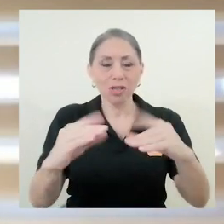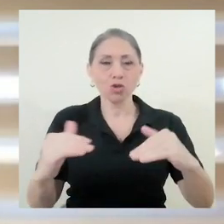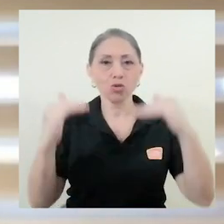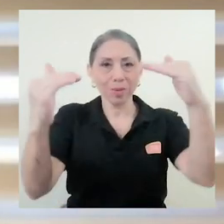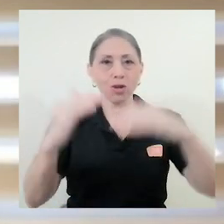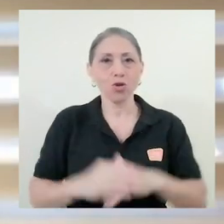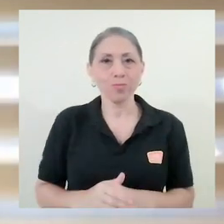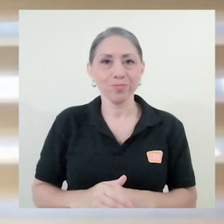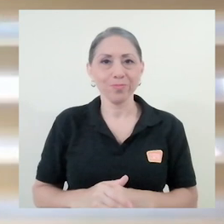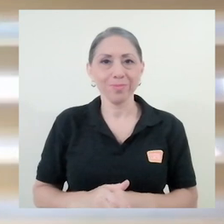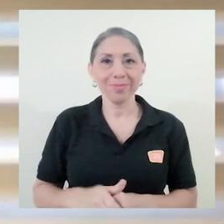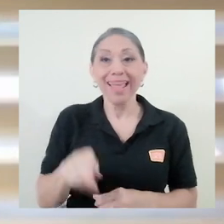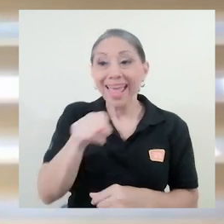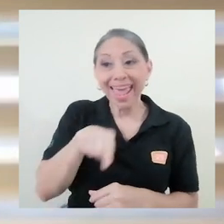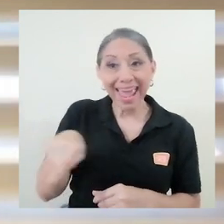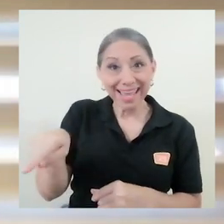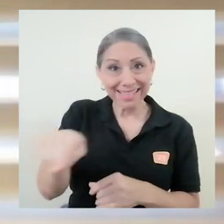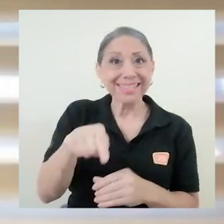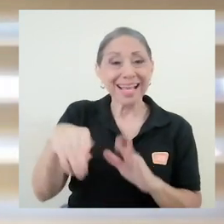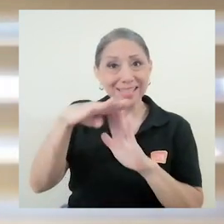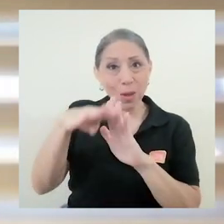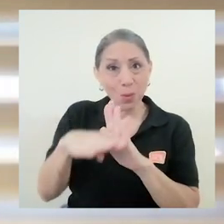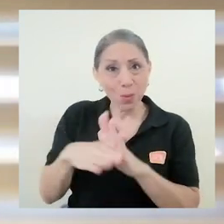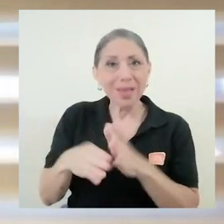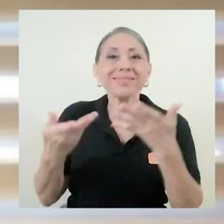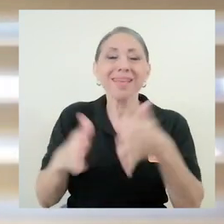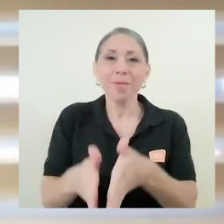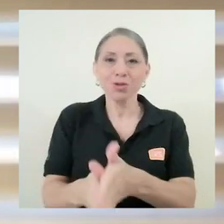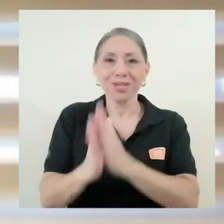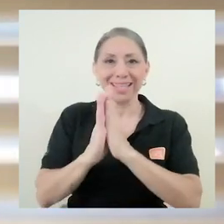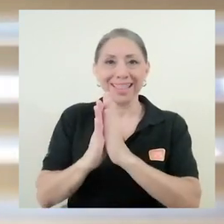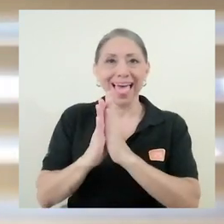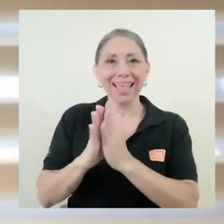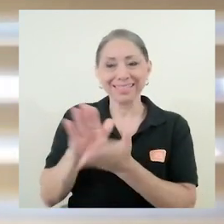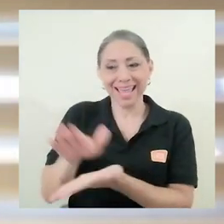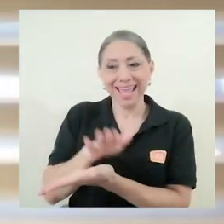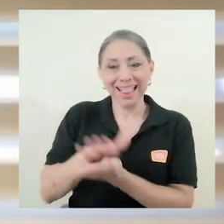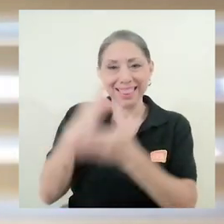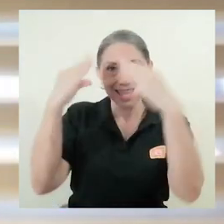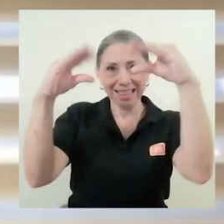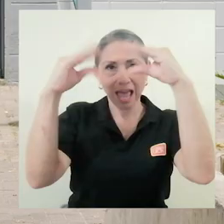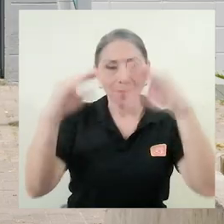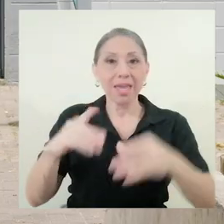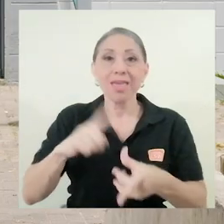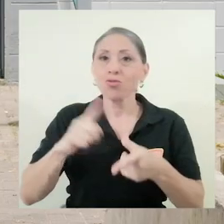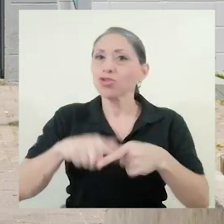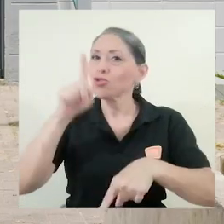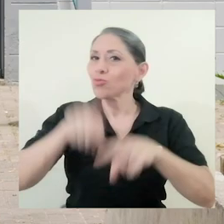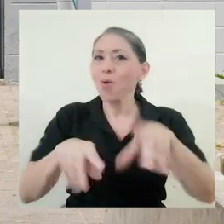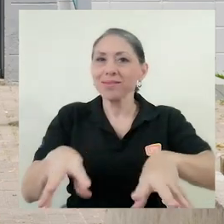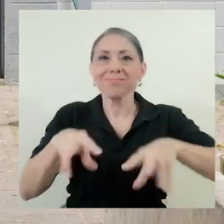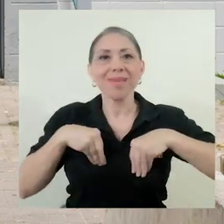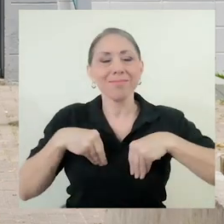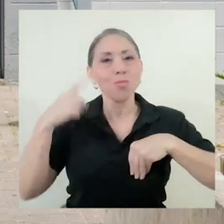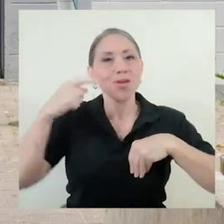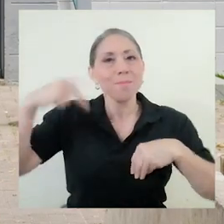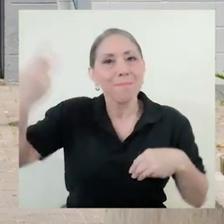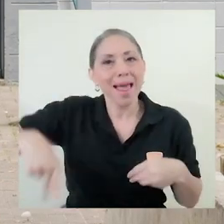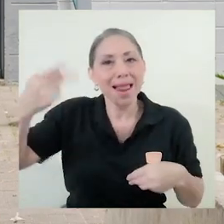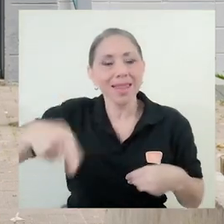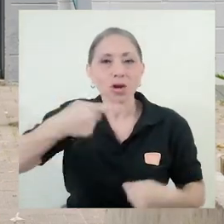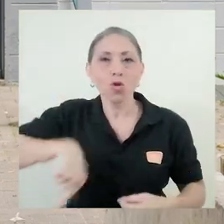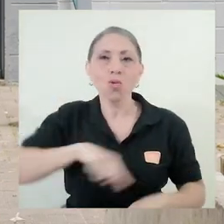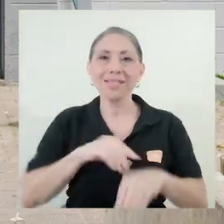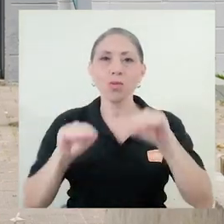Medidas justamente solicitadas en el dictamen, por lo que se hace inaceptable al poner en peligro realmente